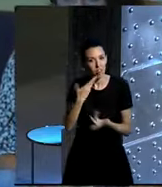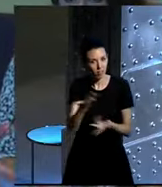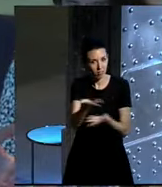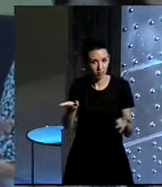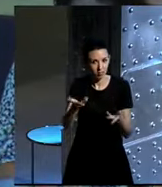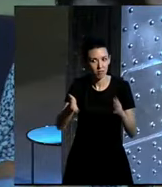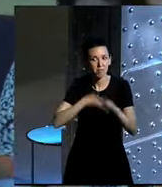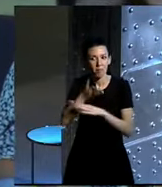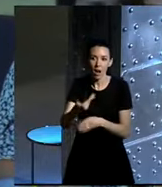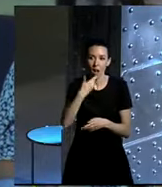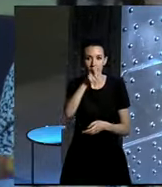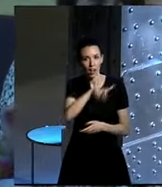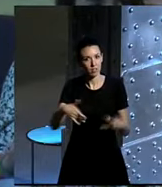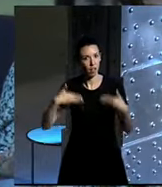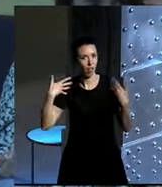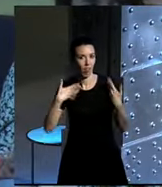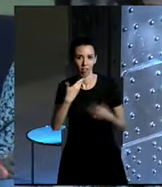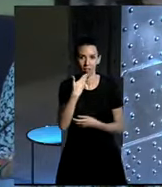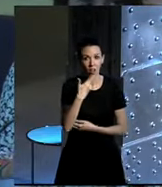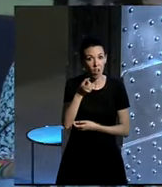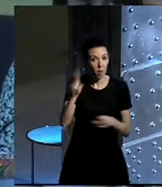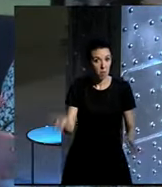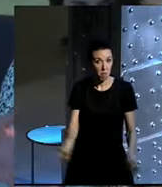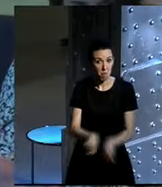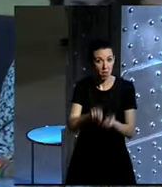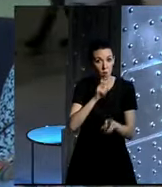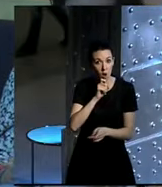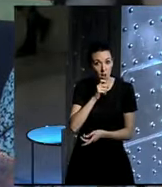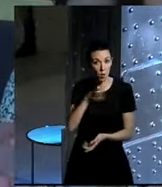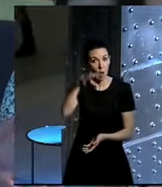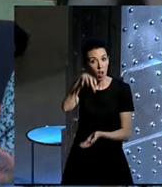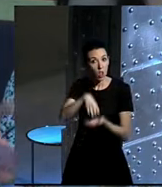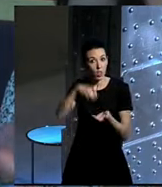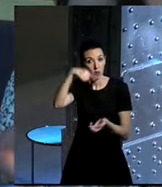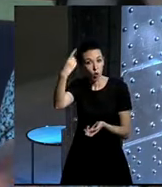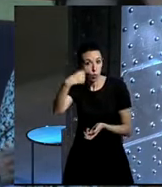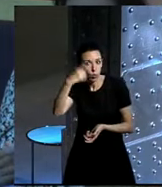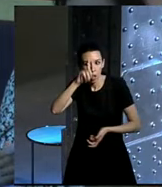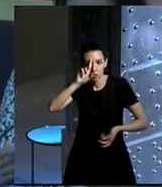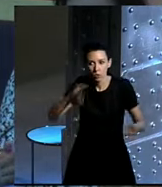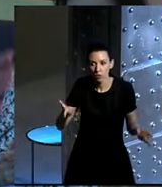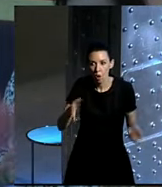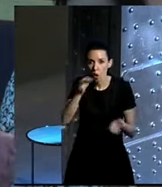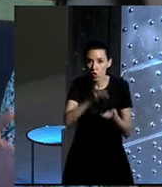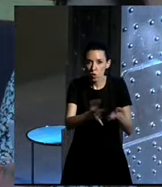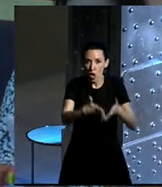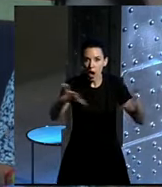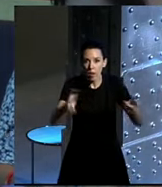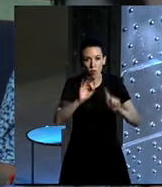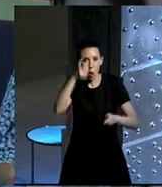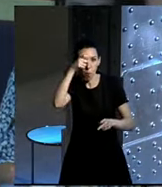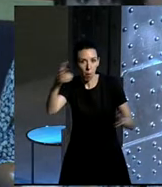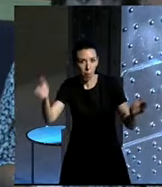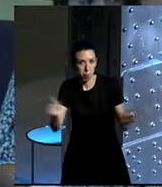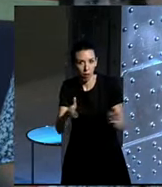ir a entretener, y entonces nos va a dar igual hacerlo en un centro cultural, no sé, en una ciudad grande, como en un pueblo pequeño,